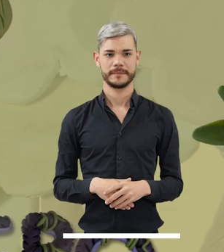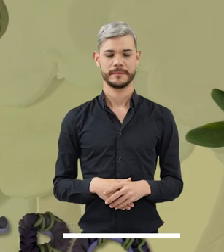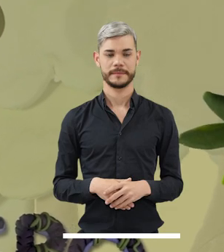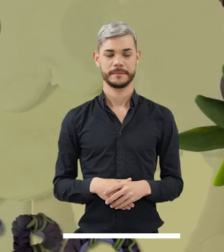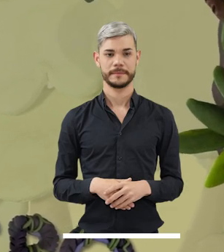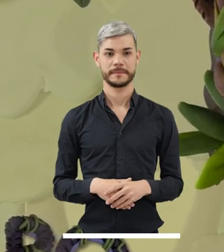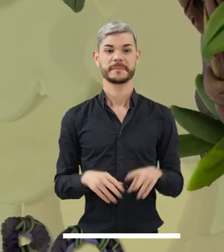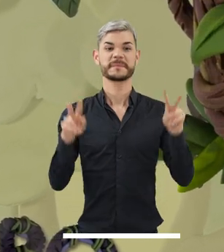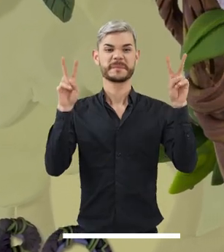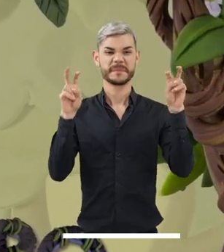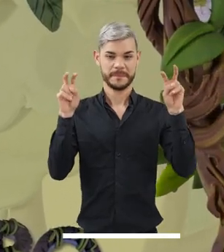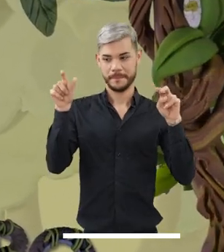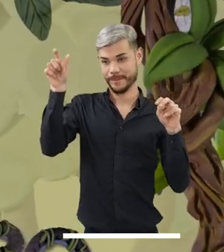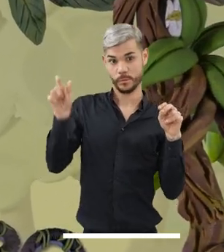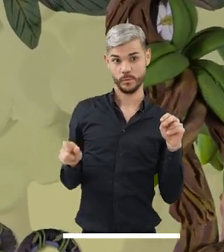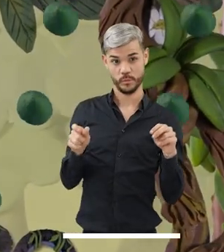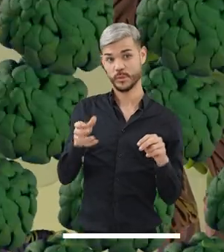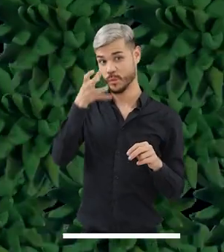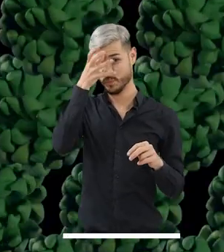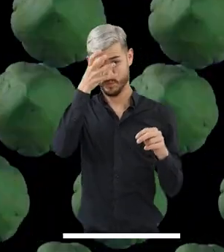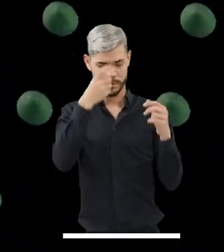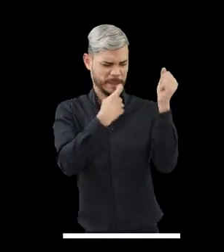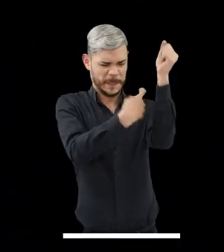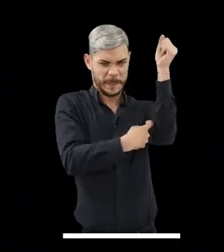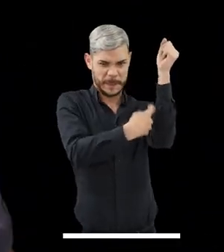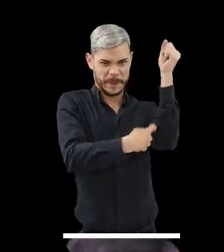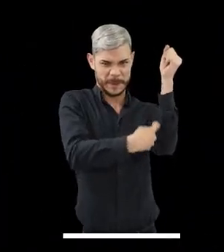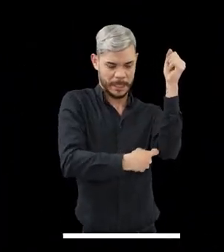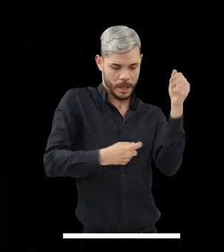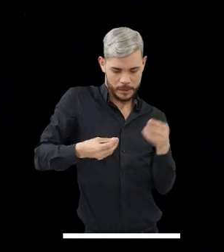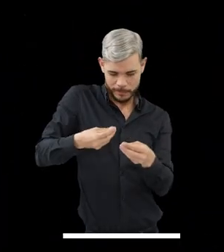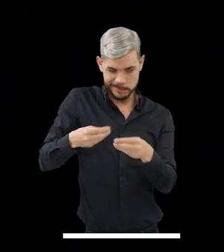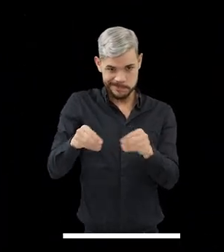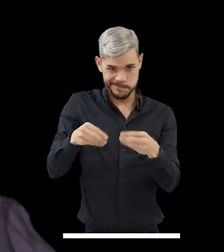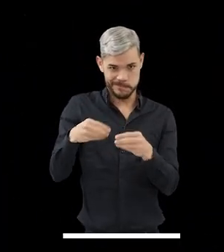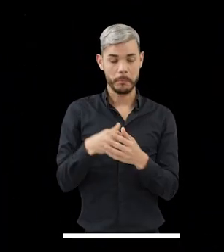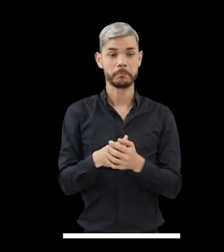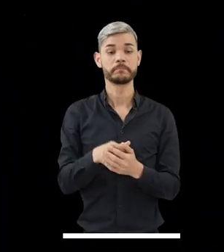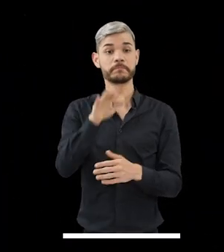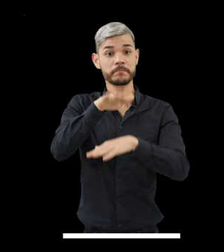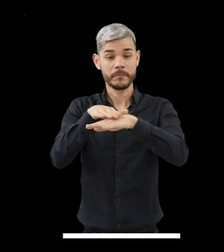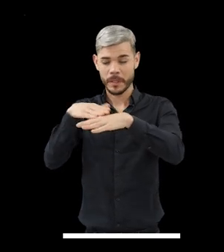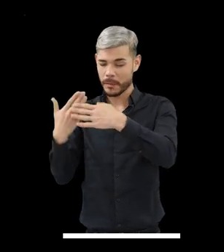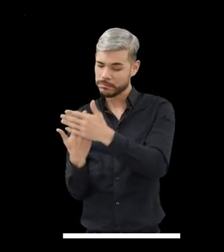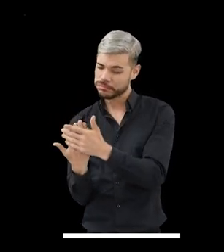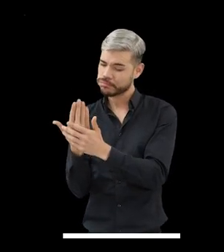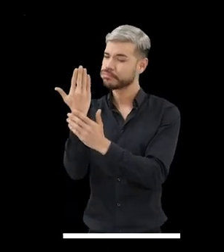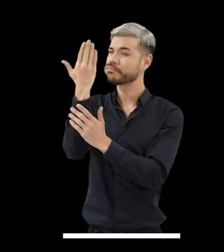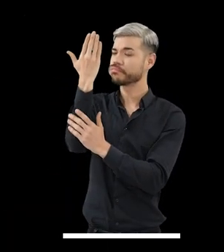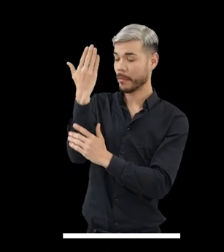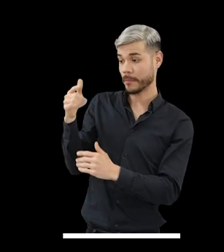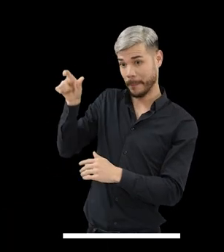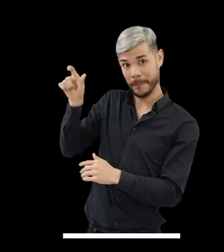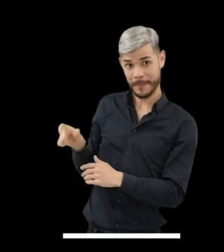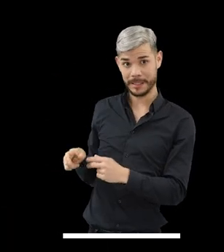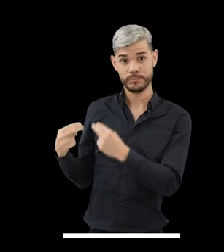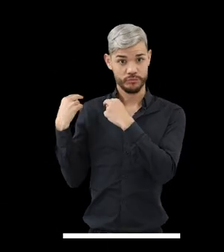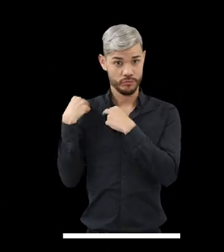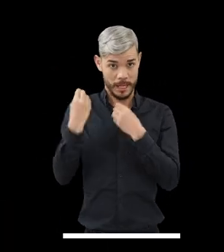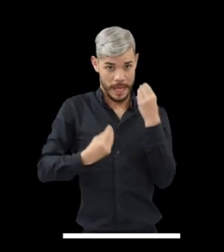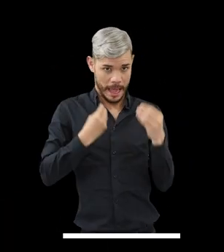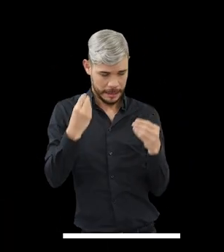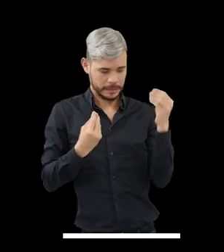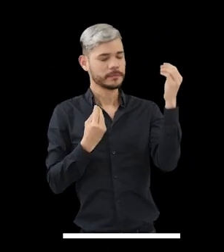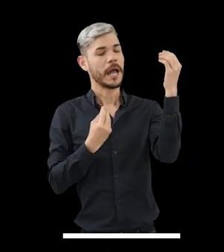El siringuero En la madrugada, el siringuero o recolector de caucho realiza incisiones